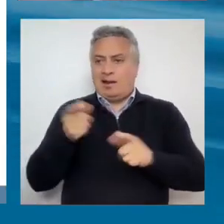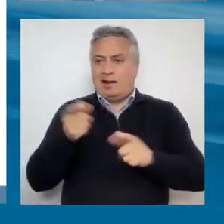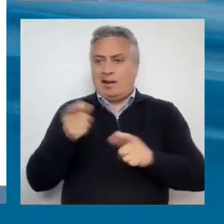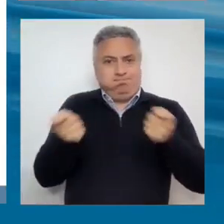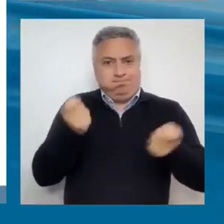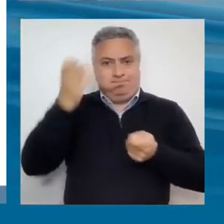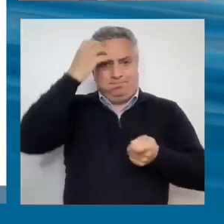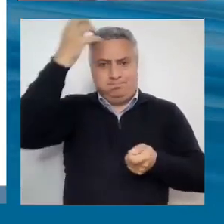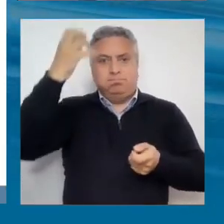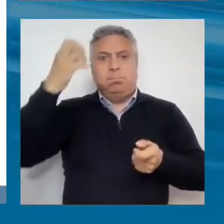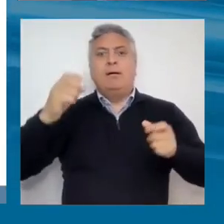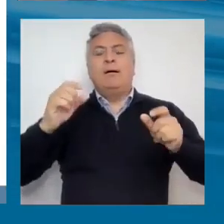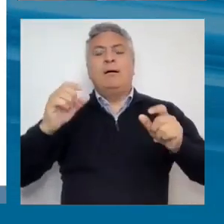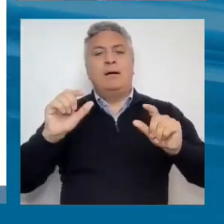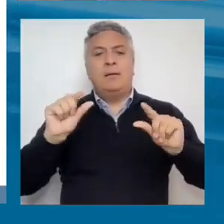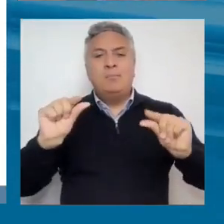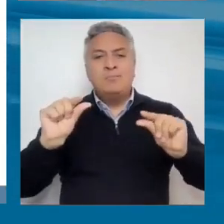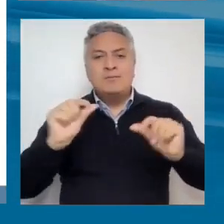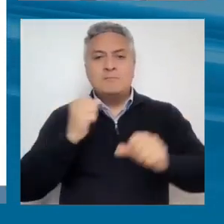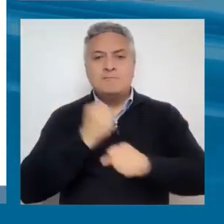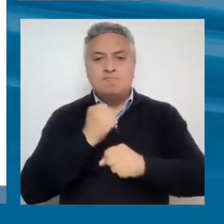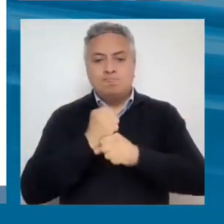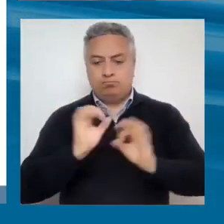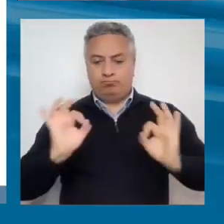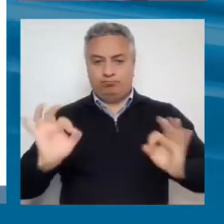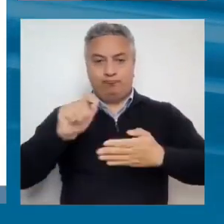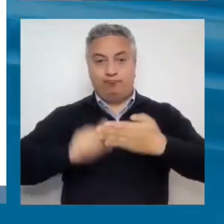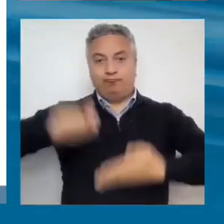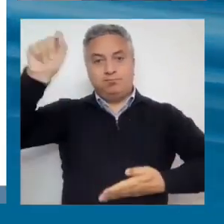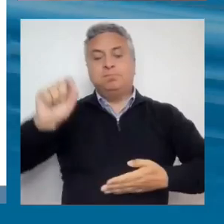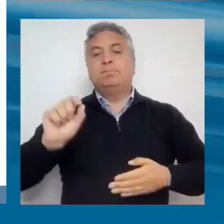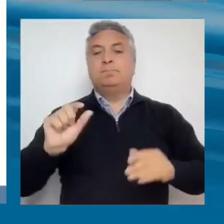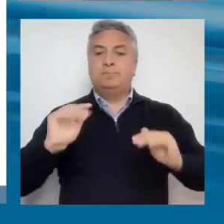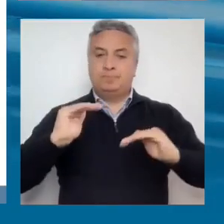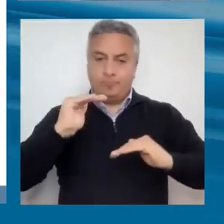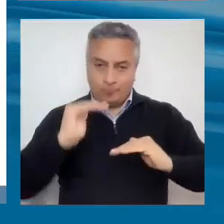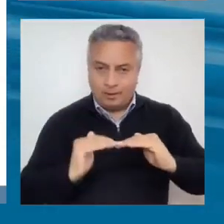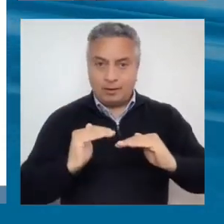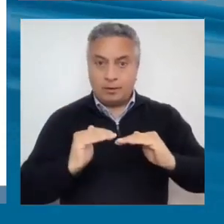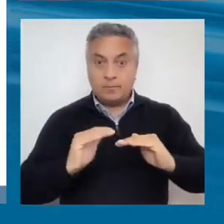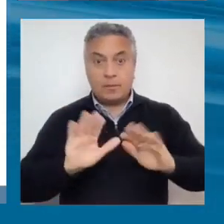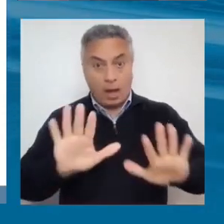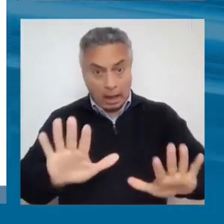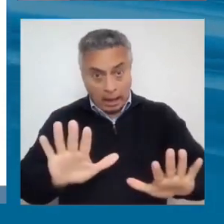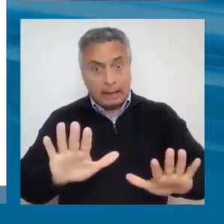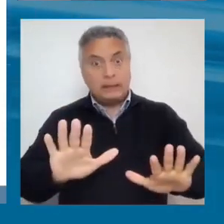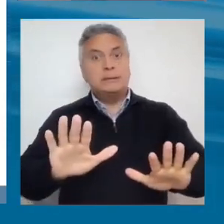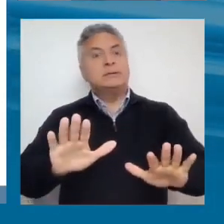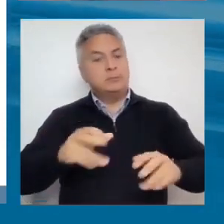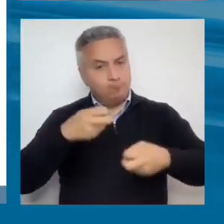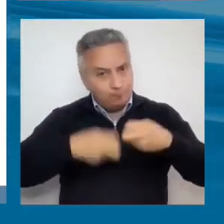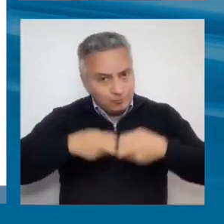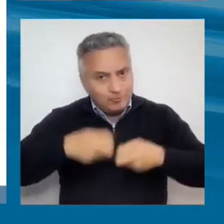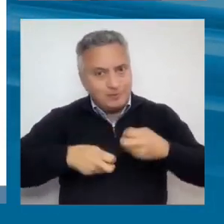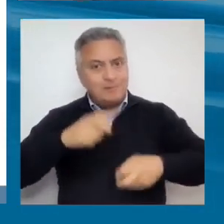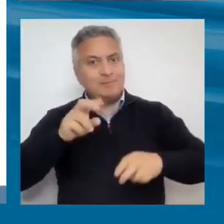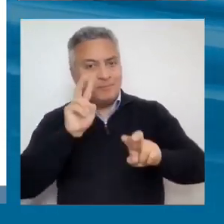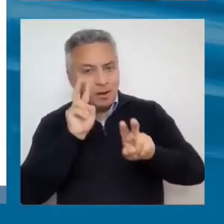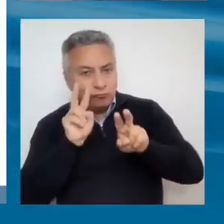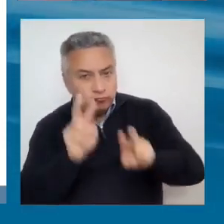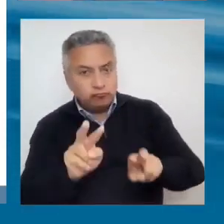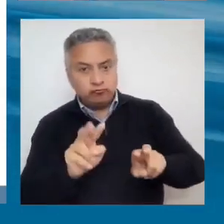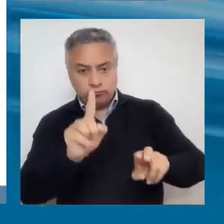Esto es fundamental. Es muy difícil identificar un caso de política, digamos,